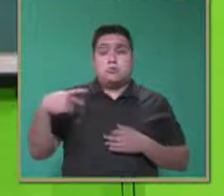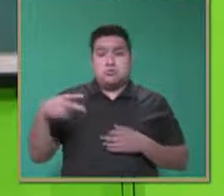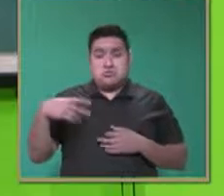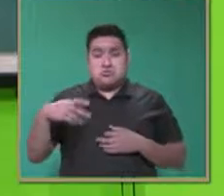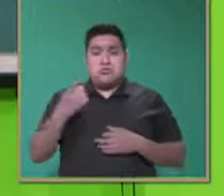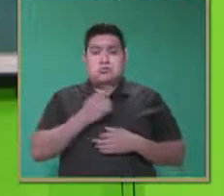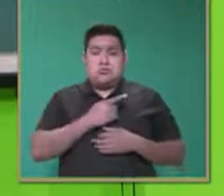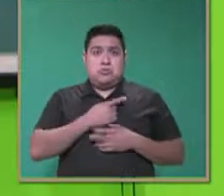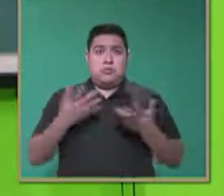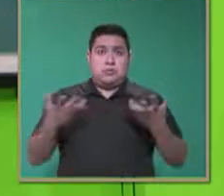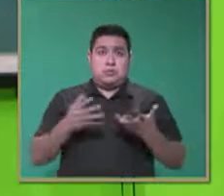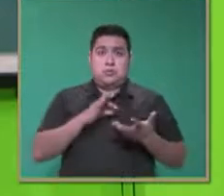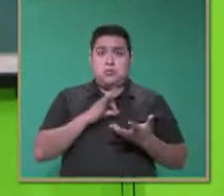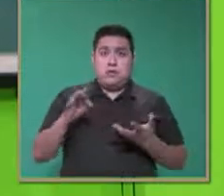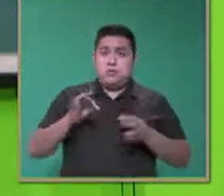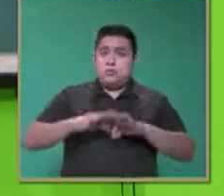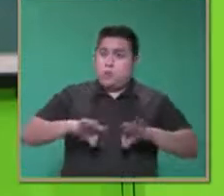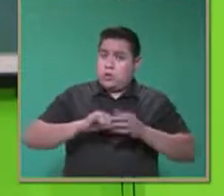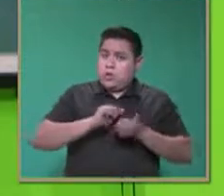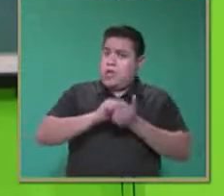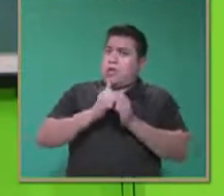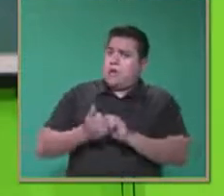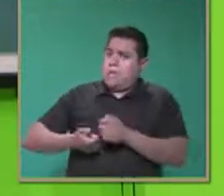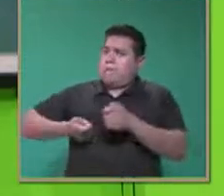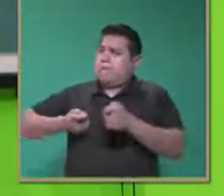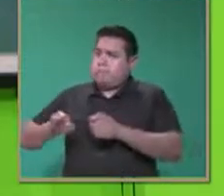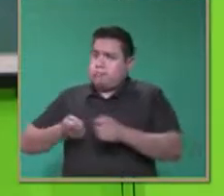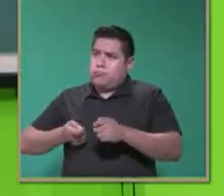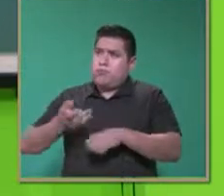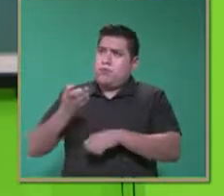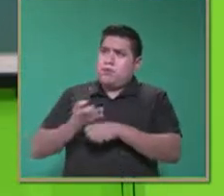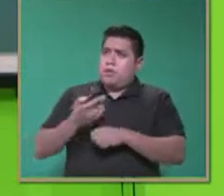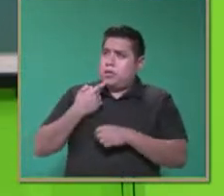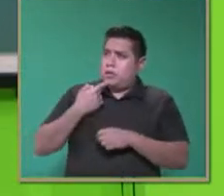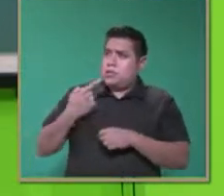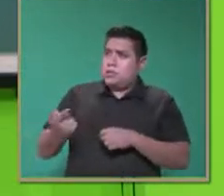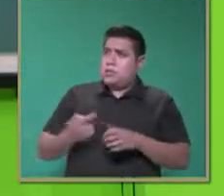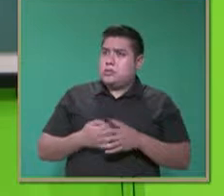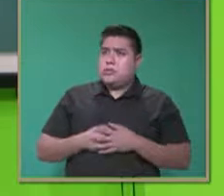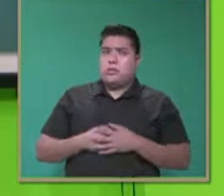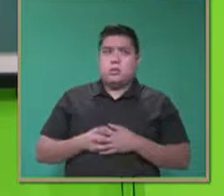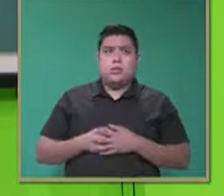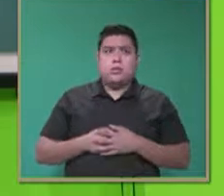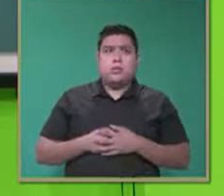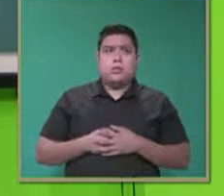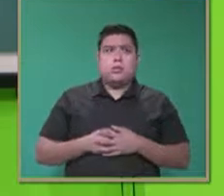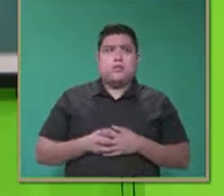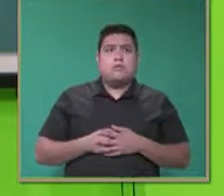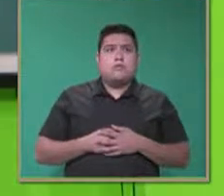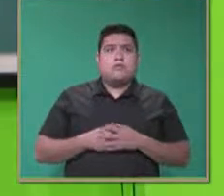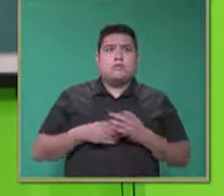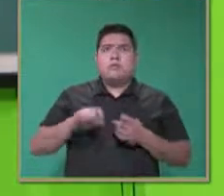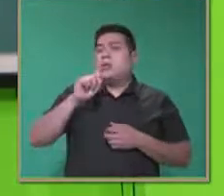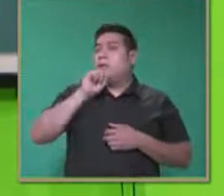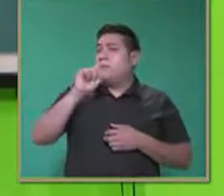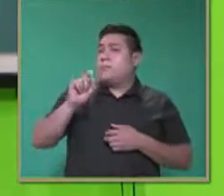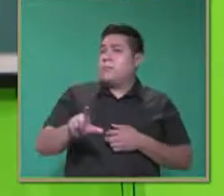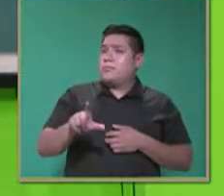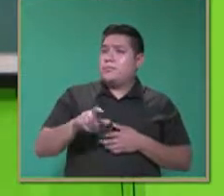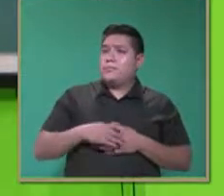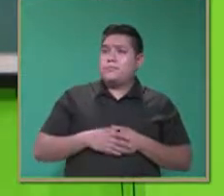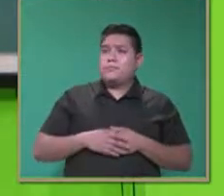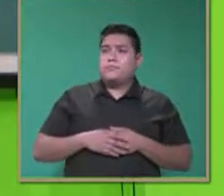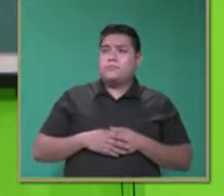que ir adecuándolo para que, como les mencioné, sea de manera funcional. Además, también